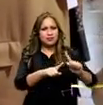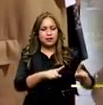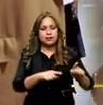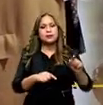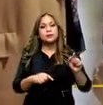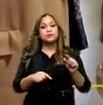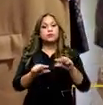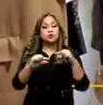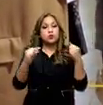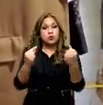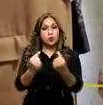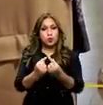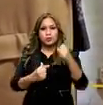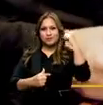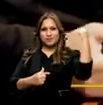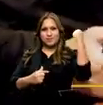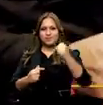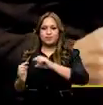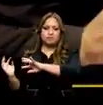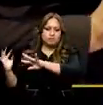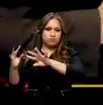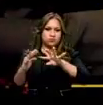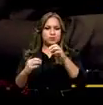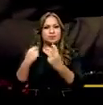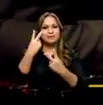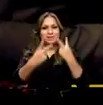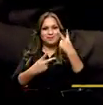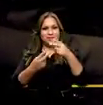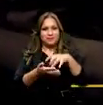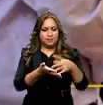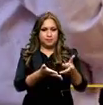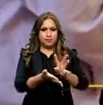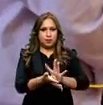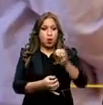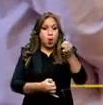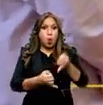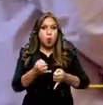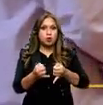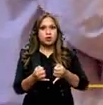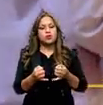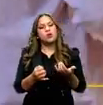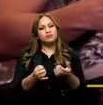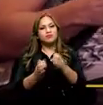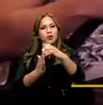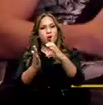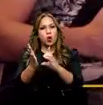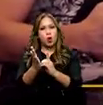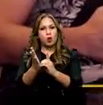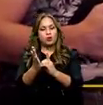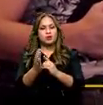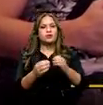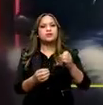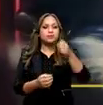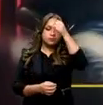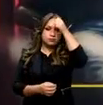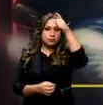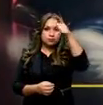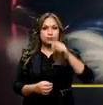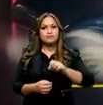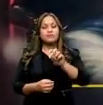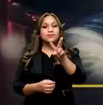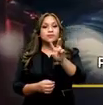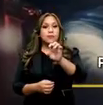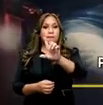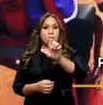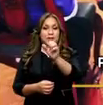artistas ecuatorianos que visitó la Asamblea Nacional. A propósito del último debate del Código Ingenios, Juan Fernando Velasco,